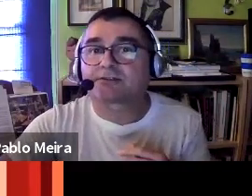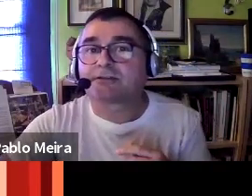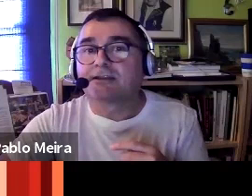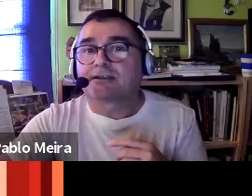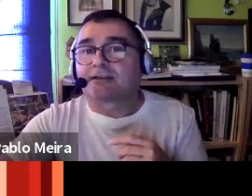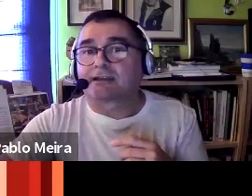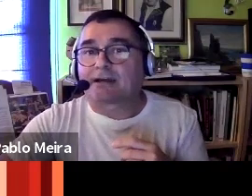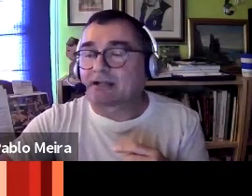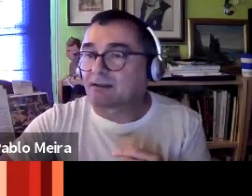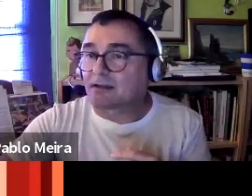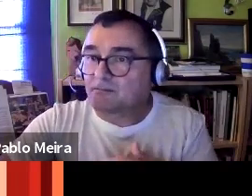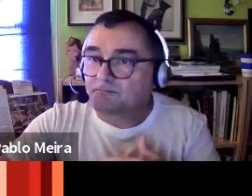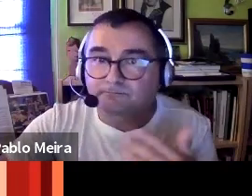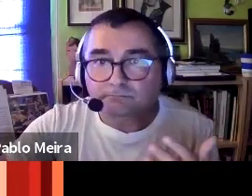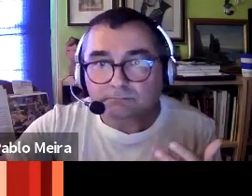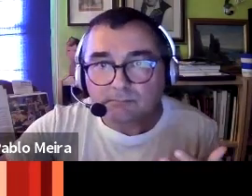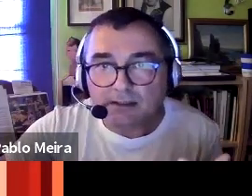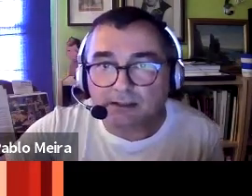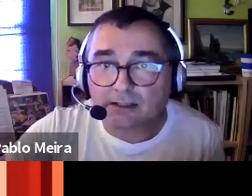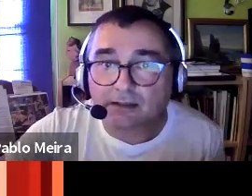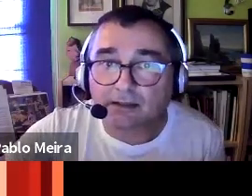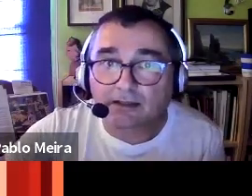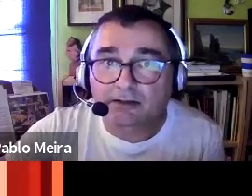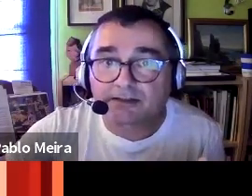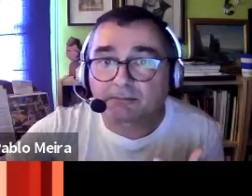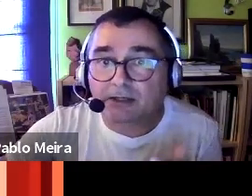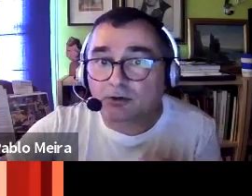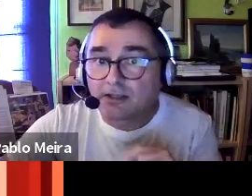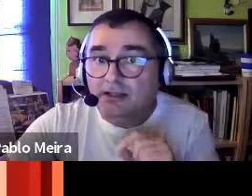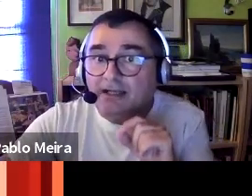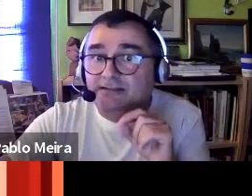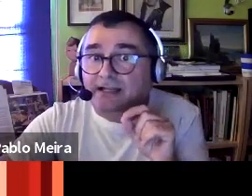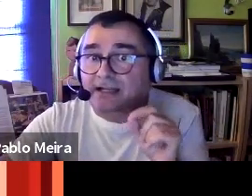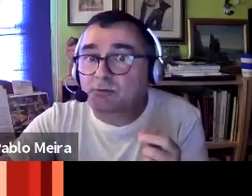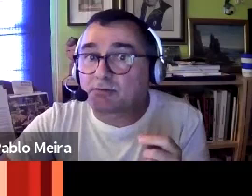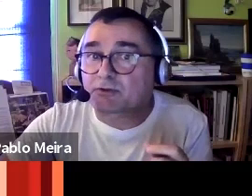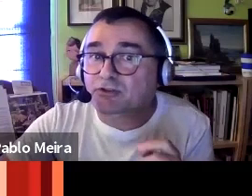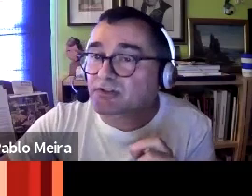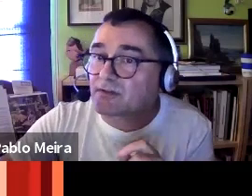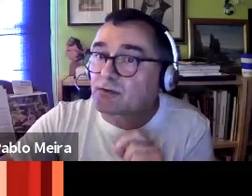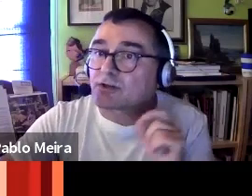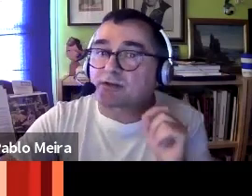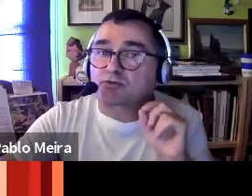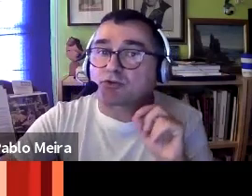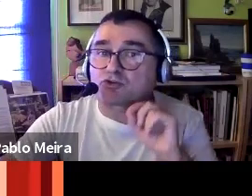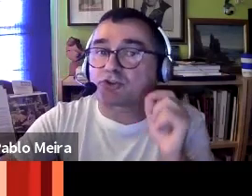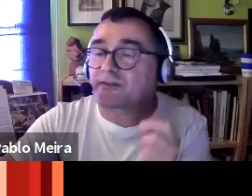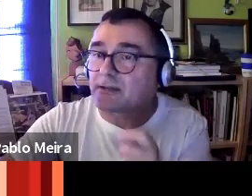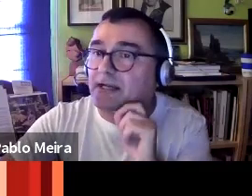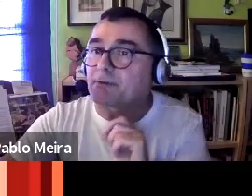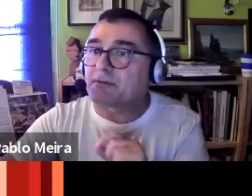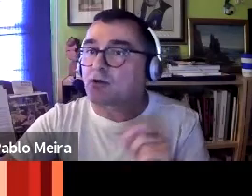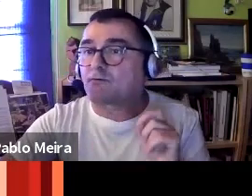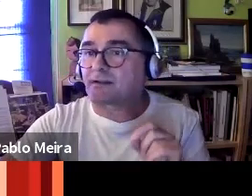coincidió así, ¿no?, que aparece aquí, y sin embargo, hasta el año 1965, en Estados Unidos,